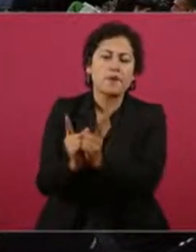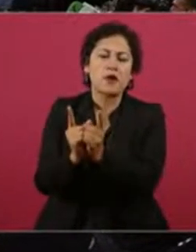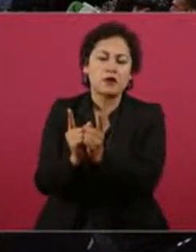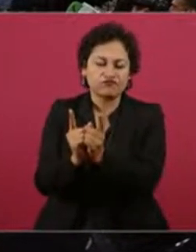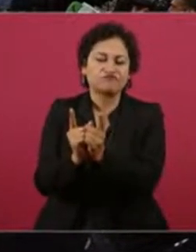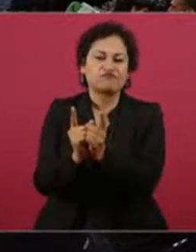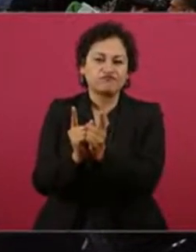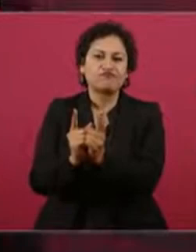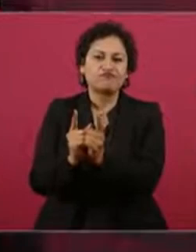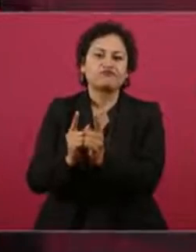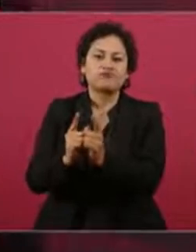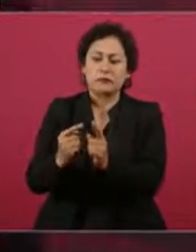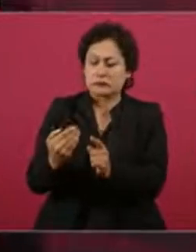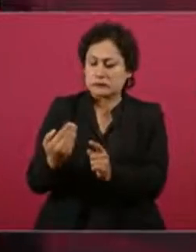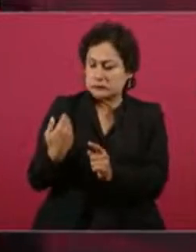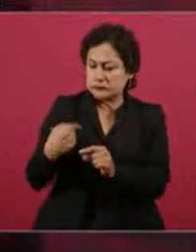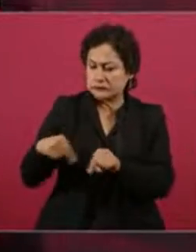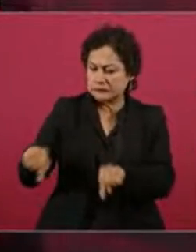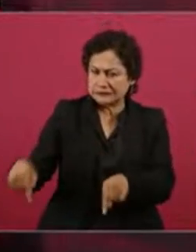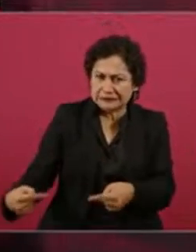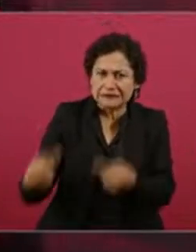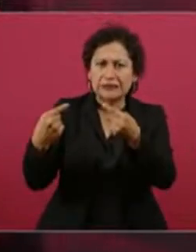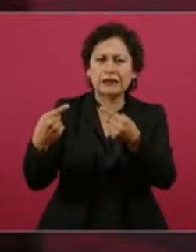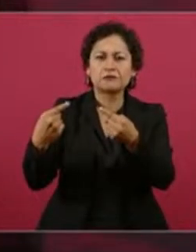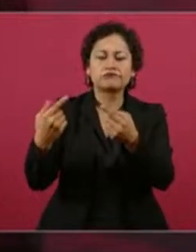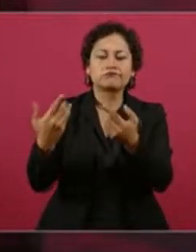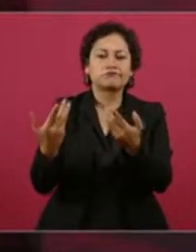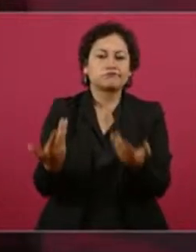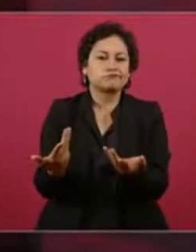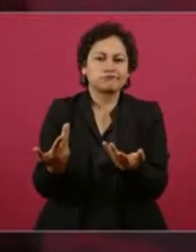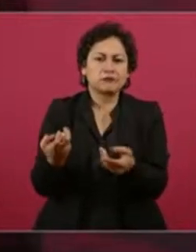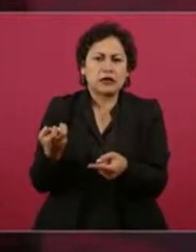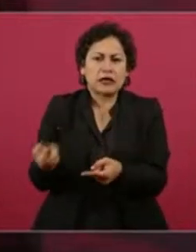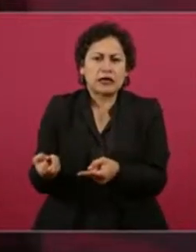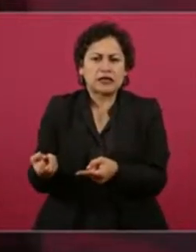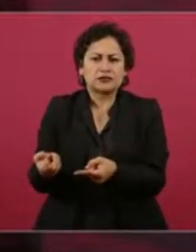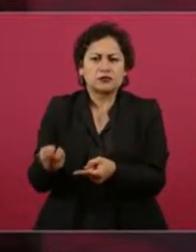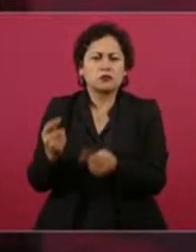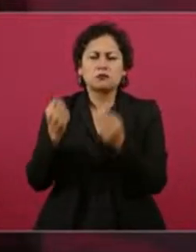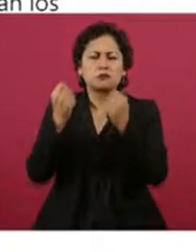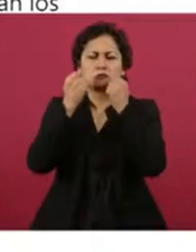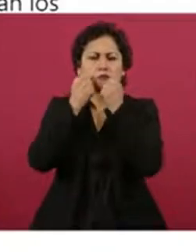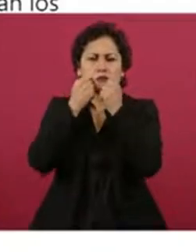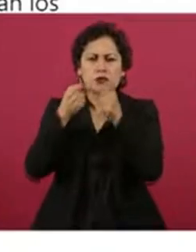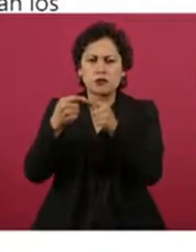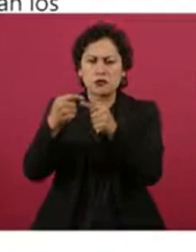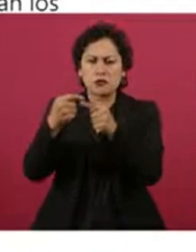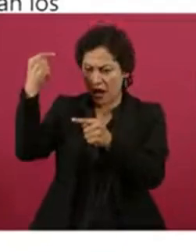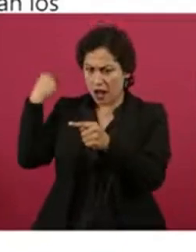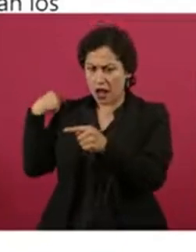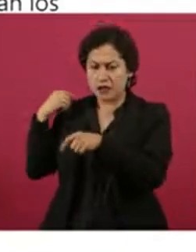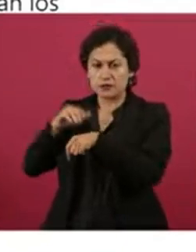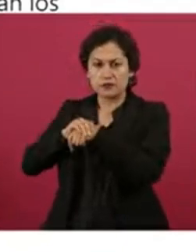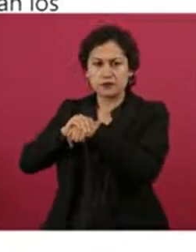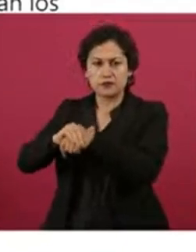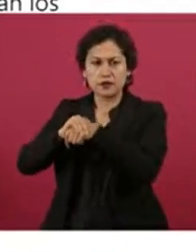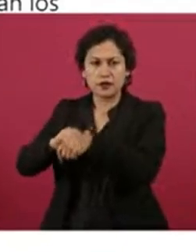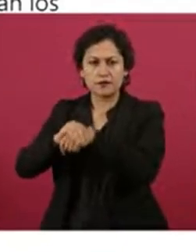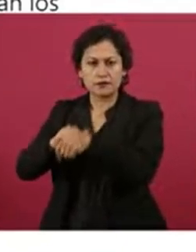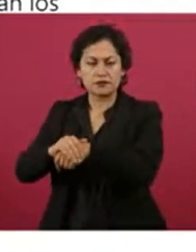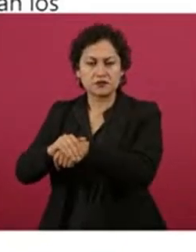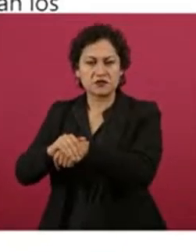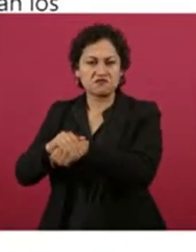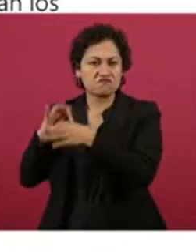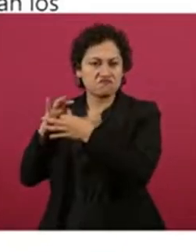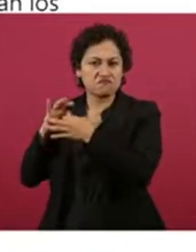recientes no borran los buenos y largos momentos de amistad y compañerismo,